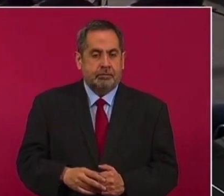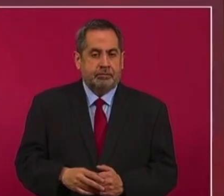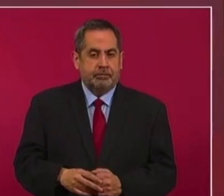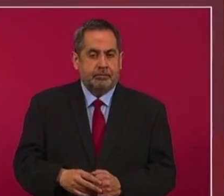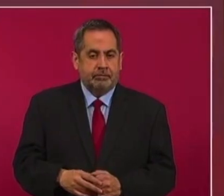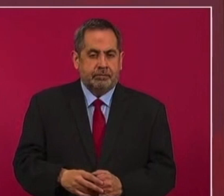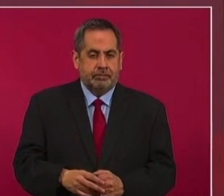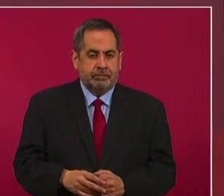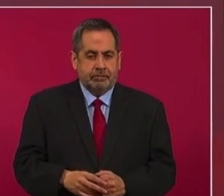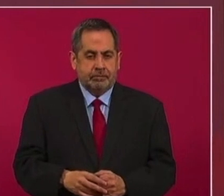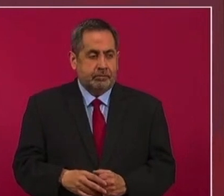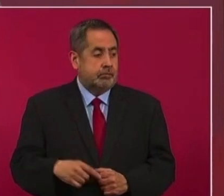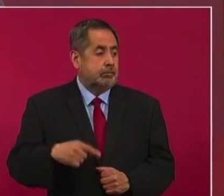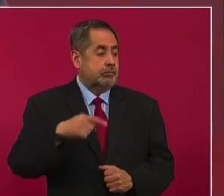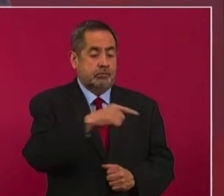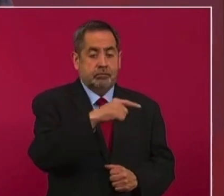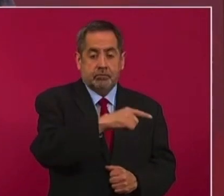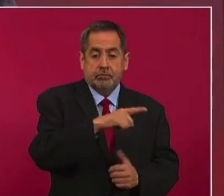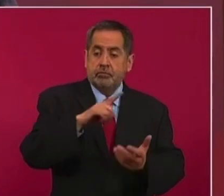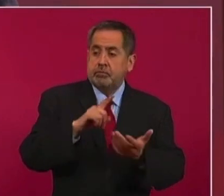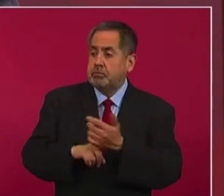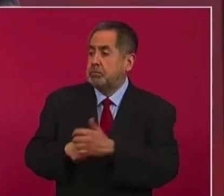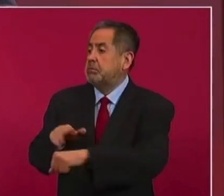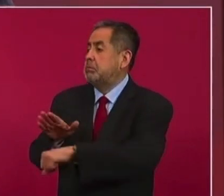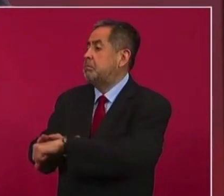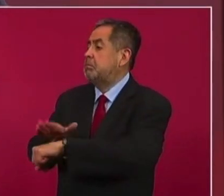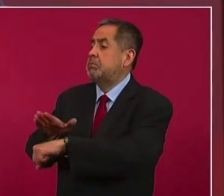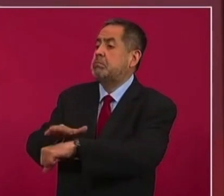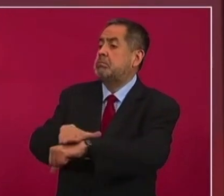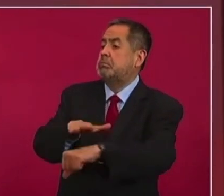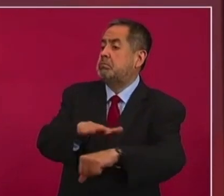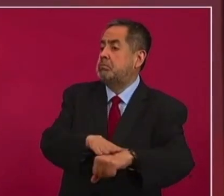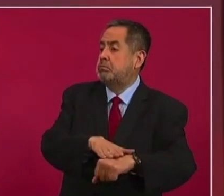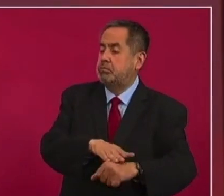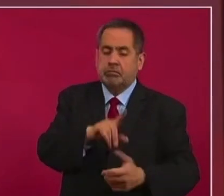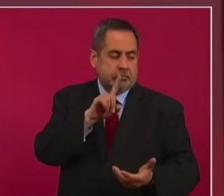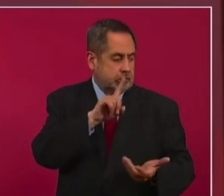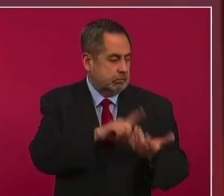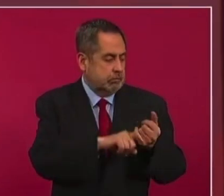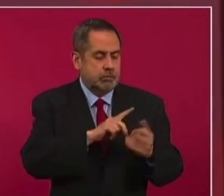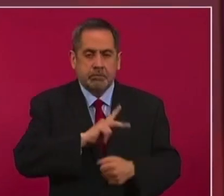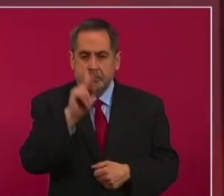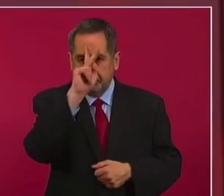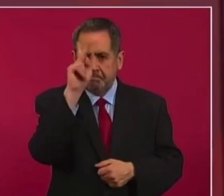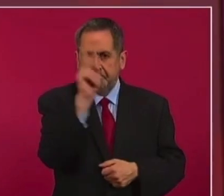de un candil de la calle, de que oscuridad de la casa,